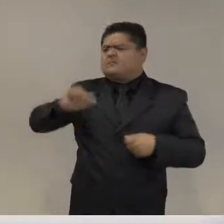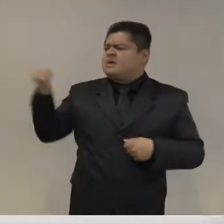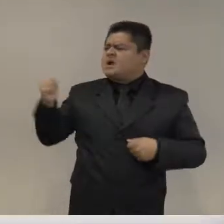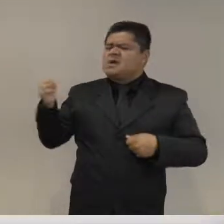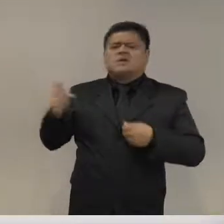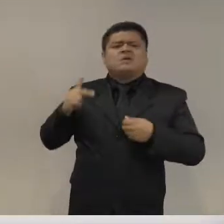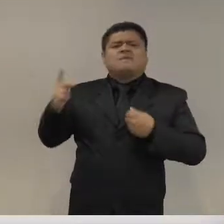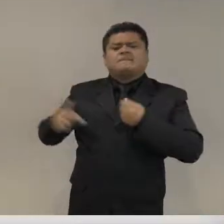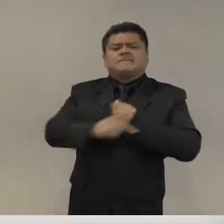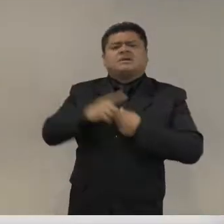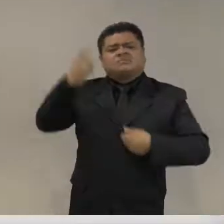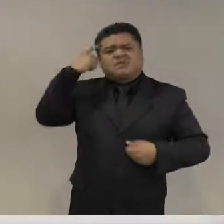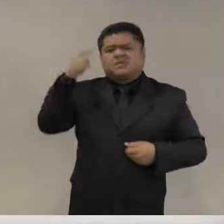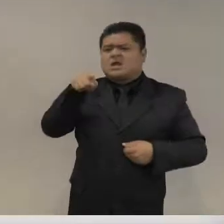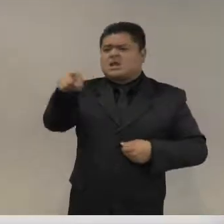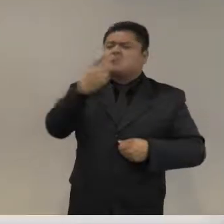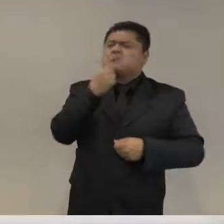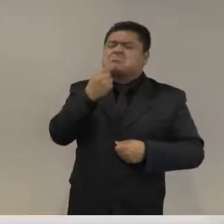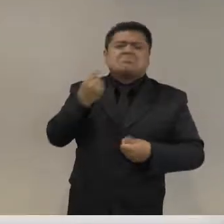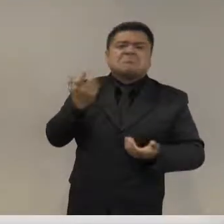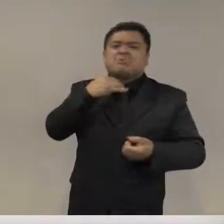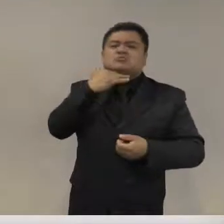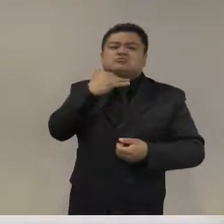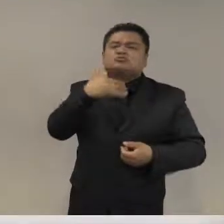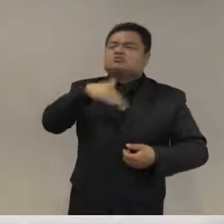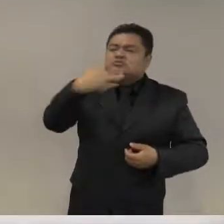poco entrenados, no responden,